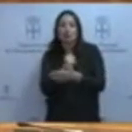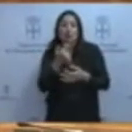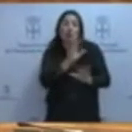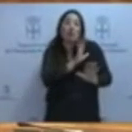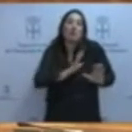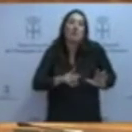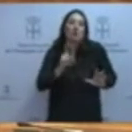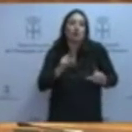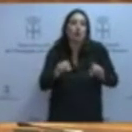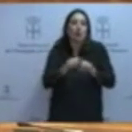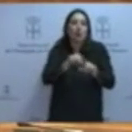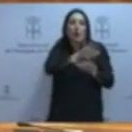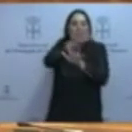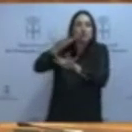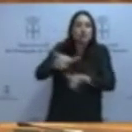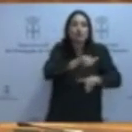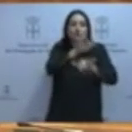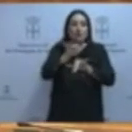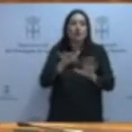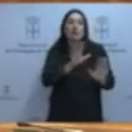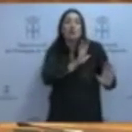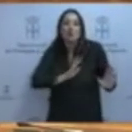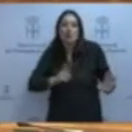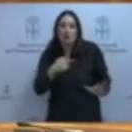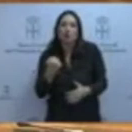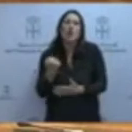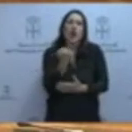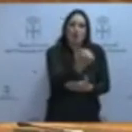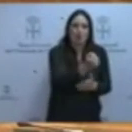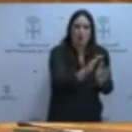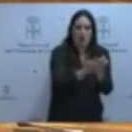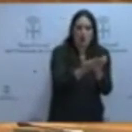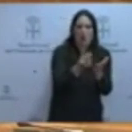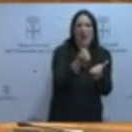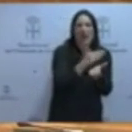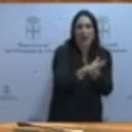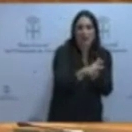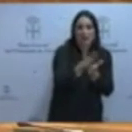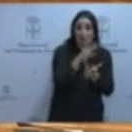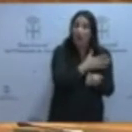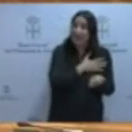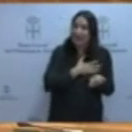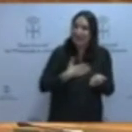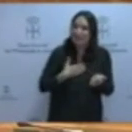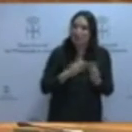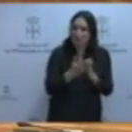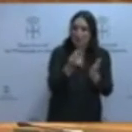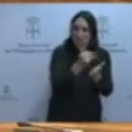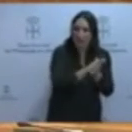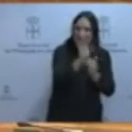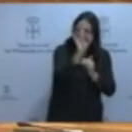es vender humo, vamos a apoyar que los libros de texto sean gratuitos, porque sí queremos que los libros de texto sean gratuitos.